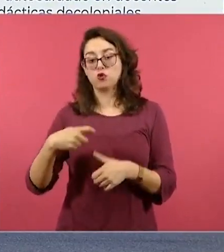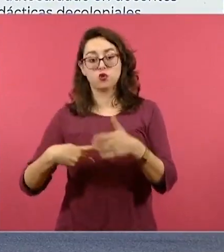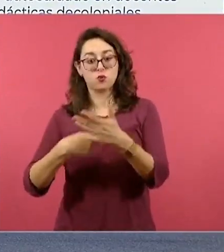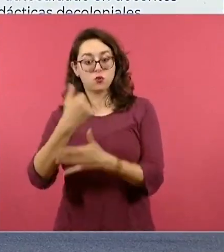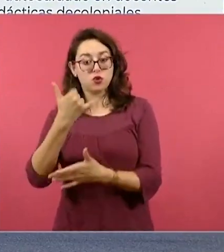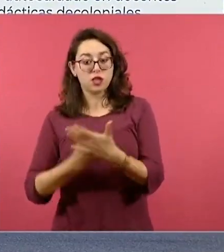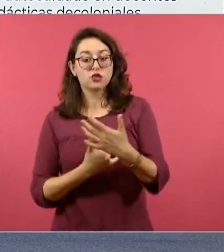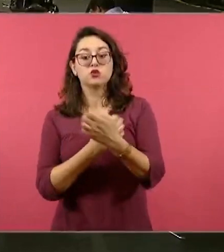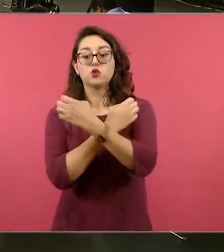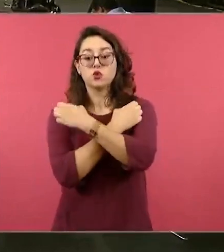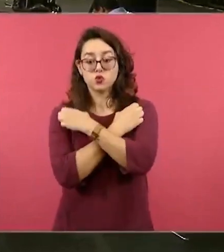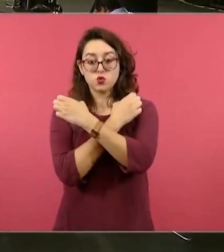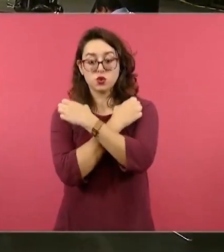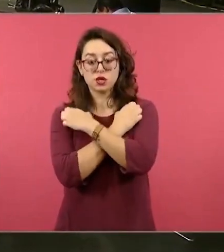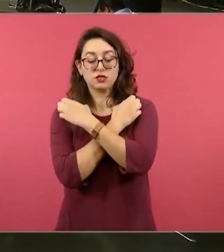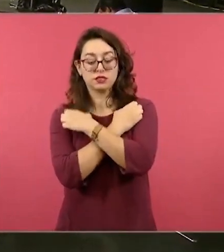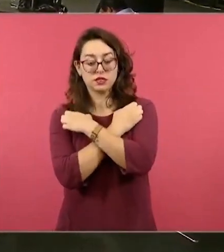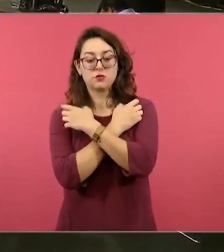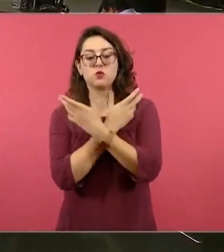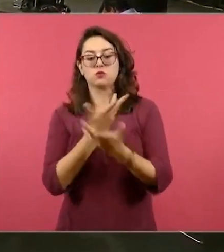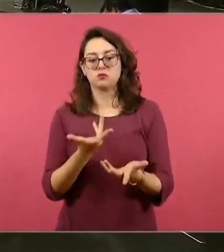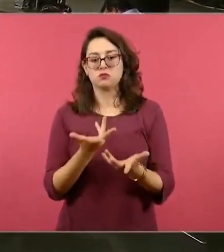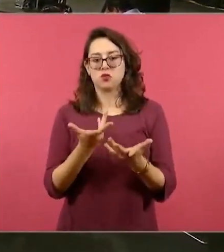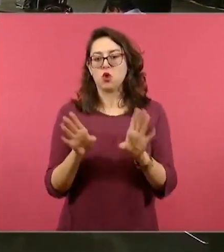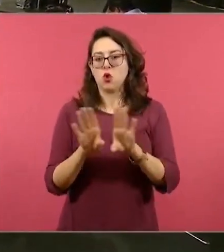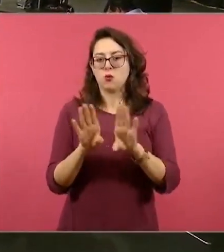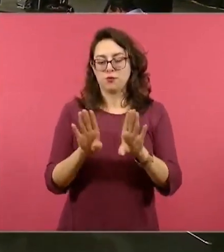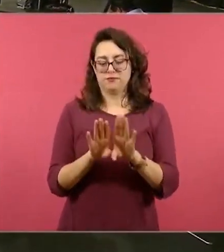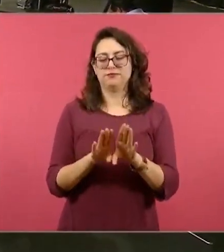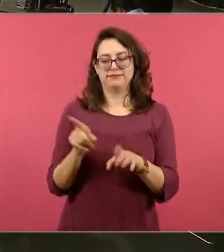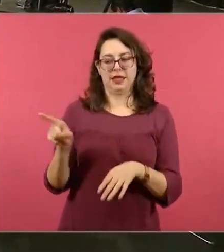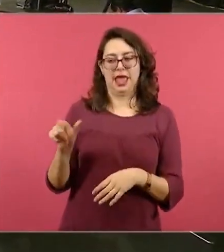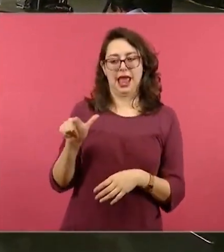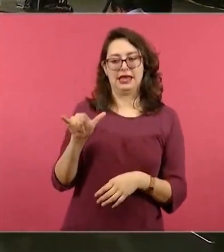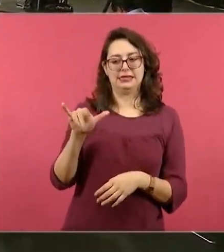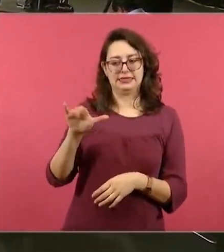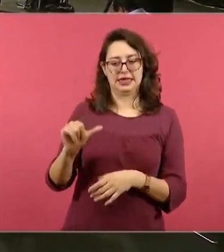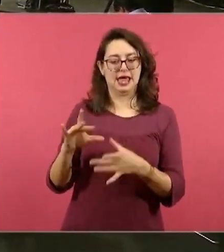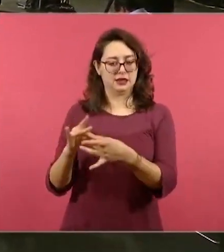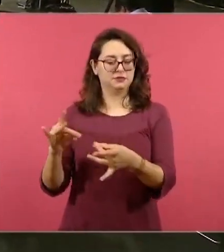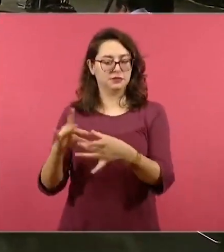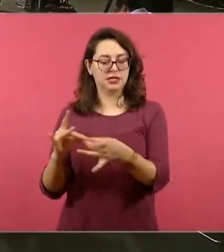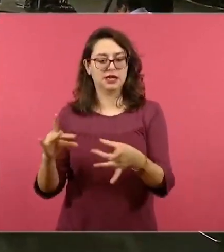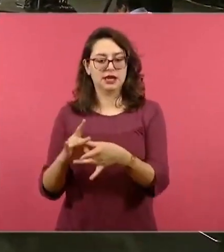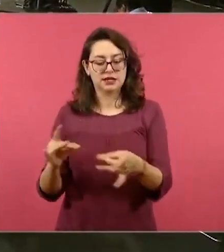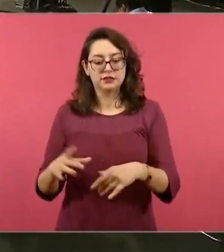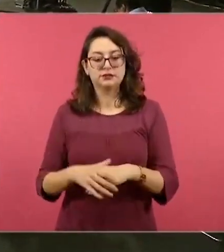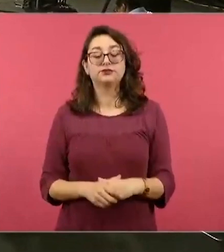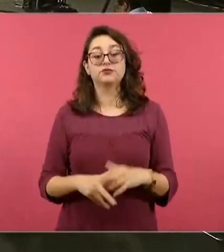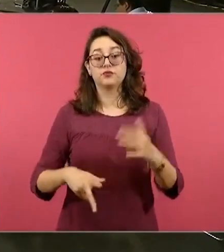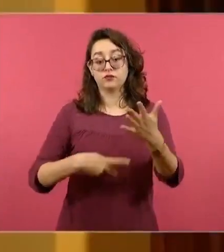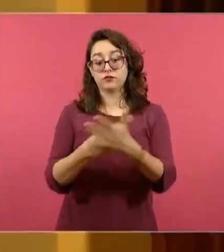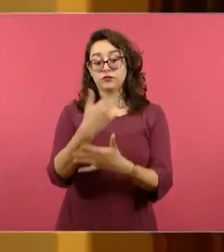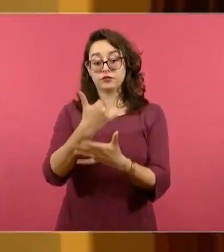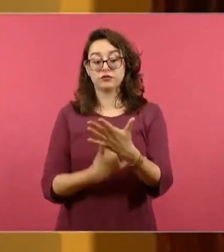Que ahorita es el siguiente material del cual nos va a hablar la maestra Alicia. ¿Cómo poder vincular los proyectos educativos y la